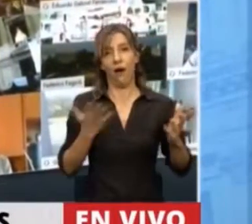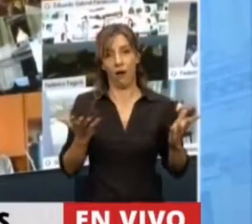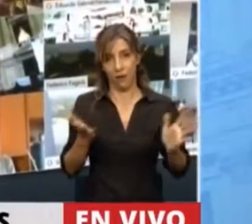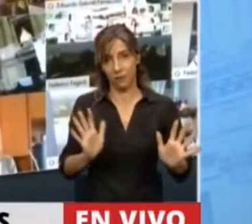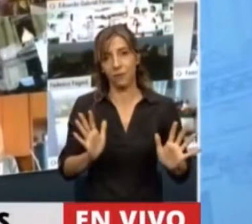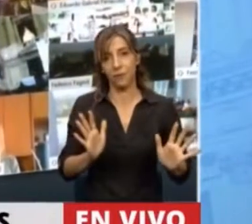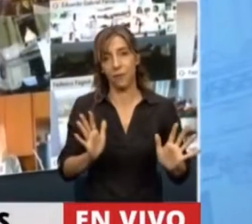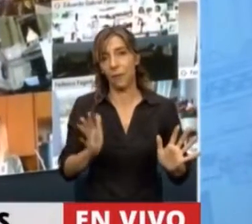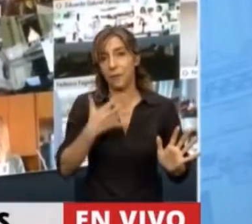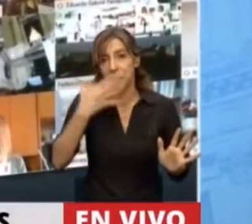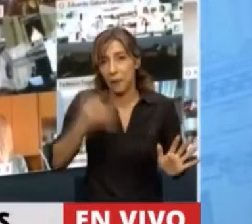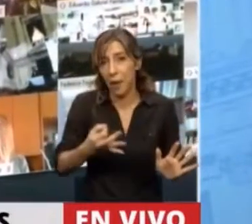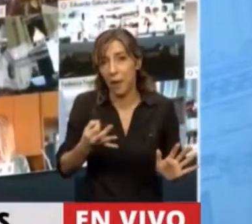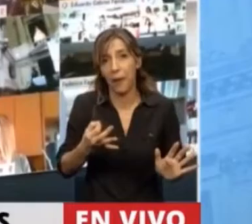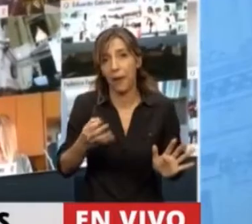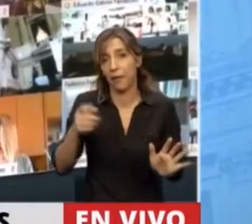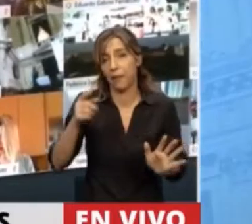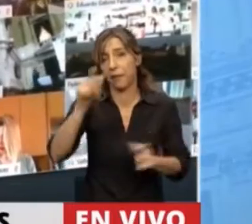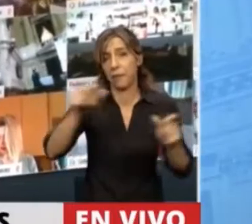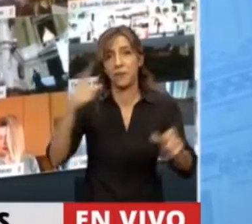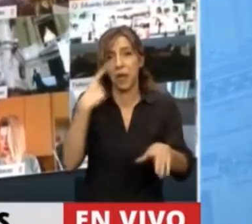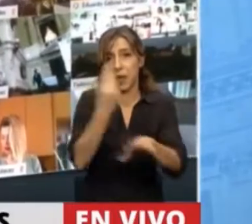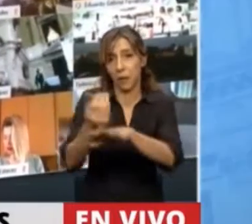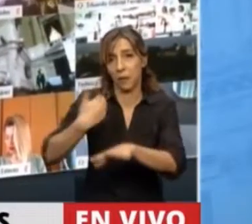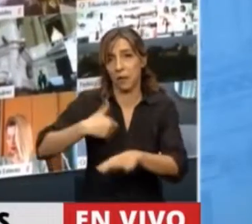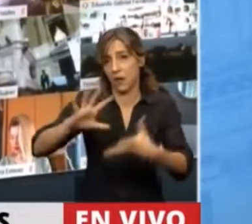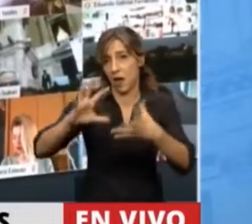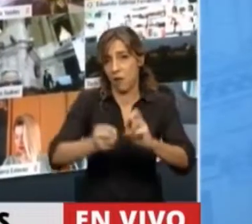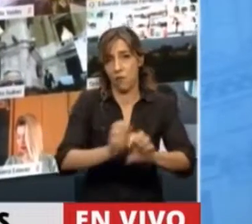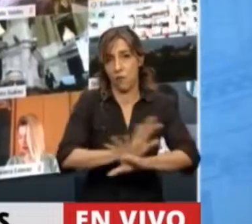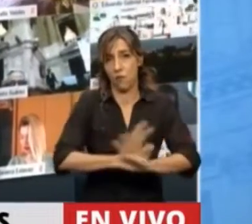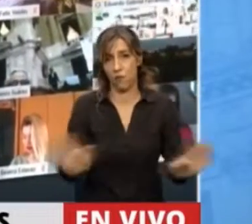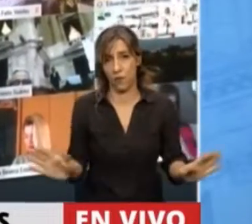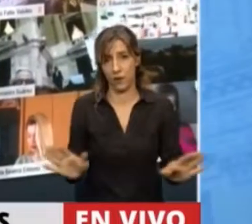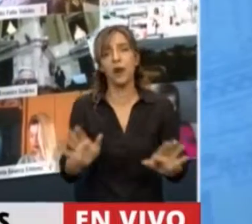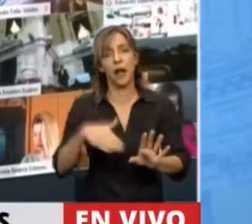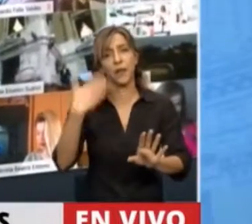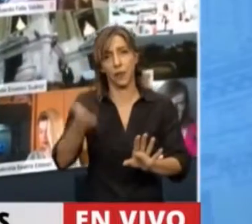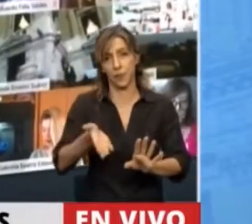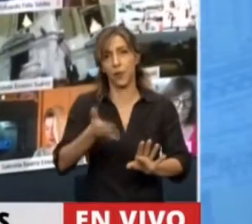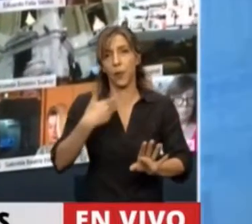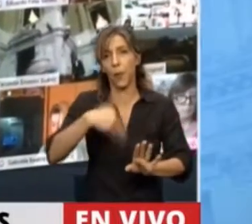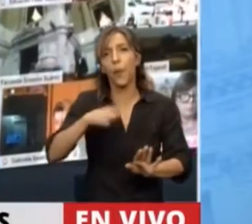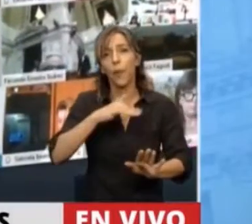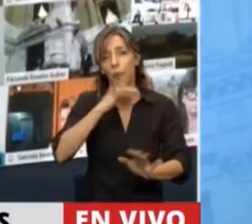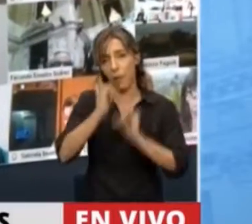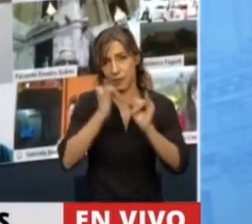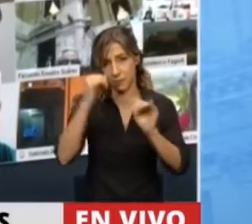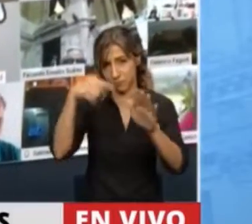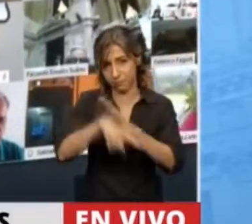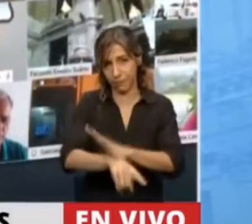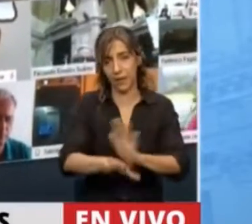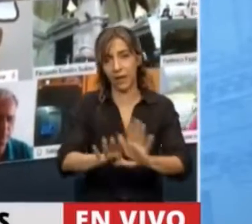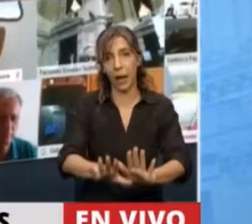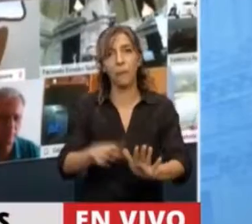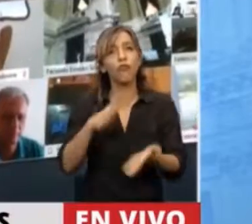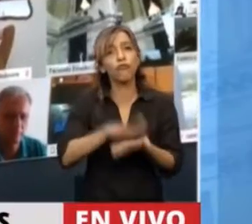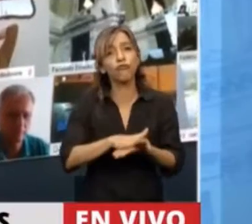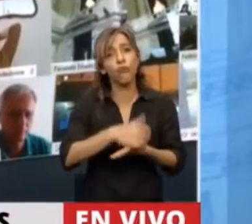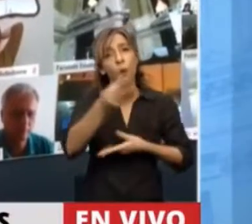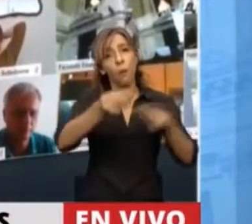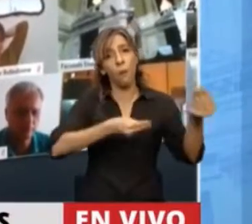punto siguiente cuando tratemos el tema de la deuda en legislación argentina. Ahora bien, sobre este tema del